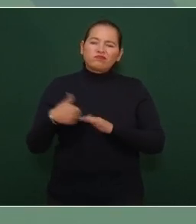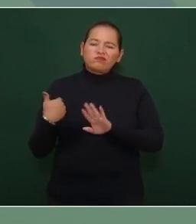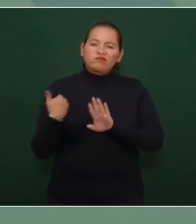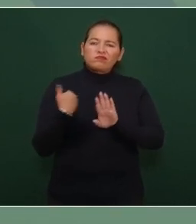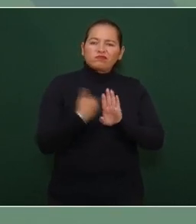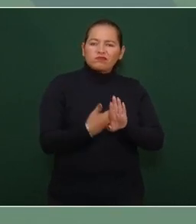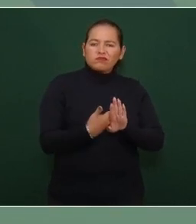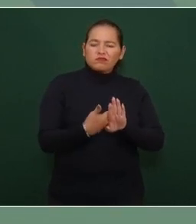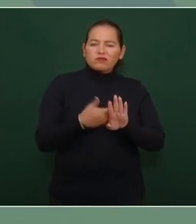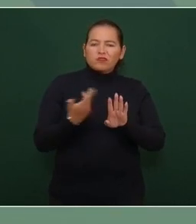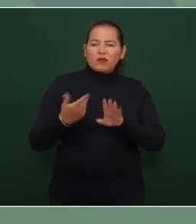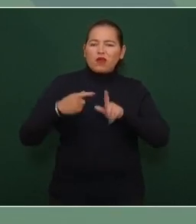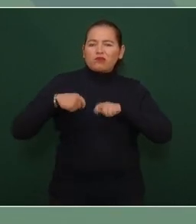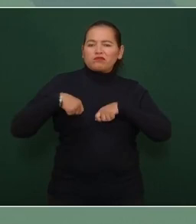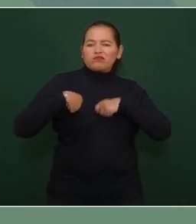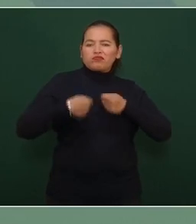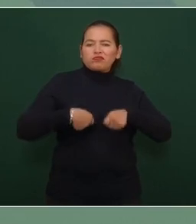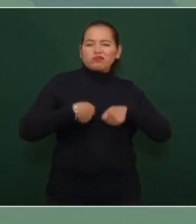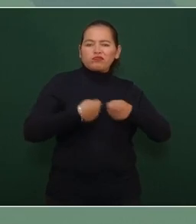herencia